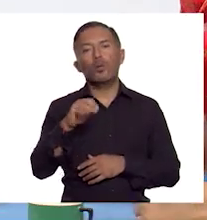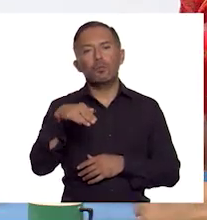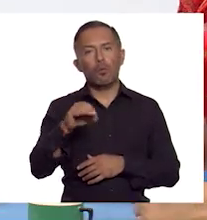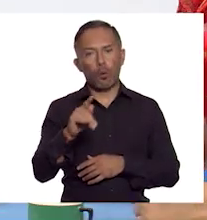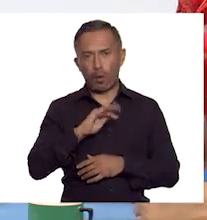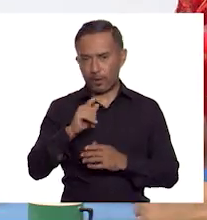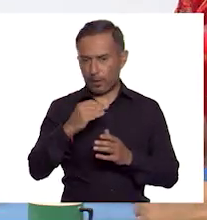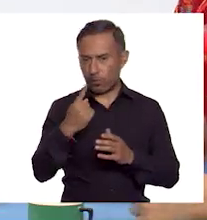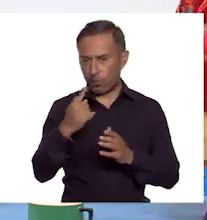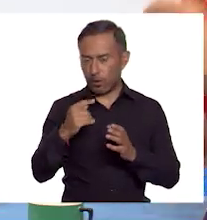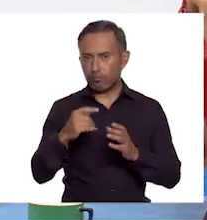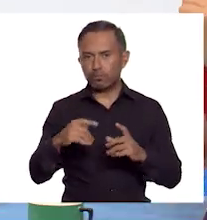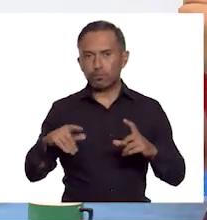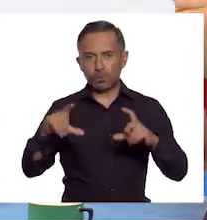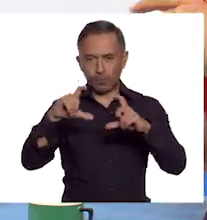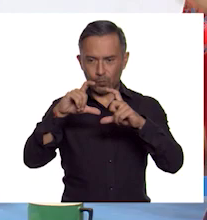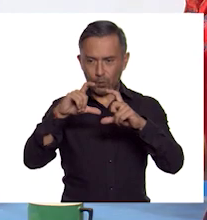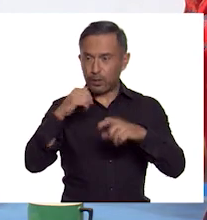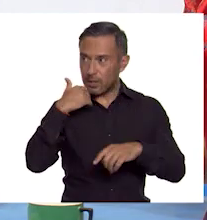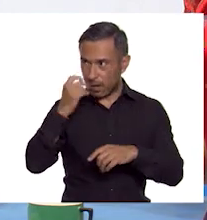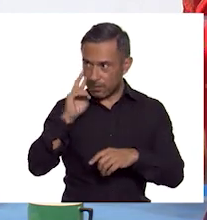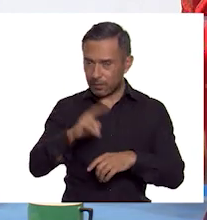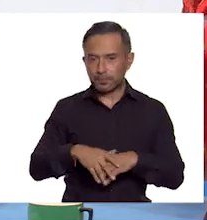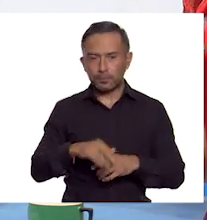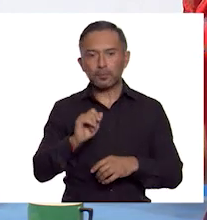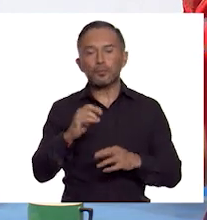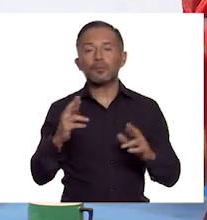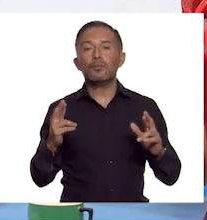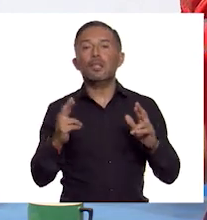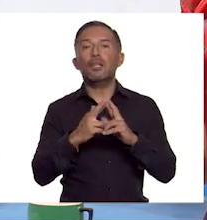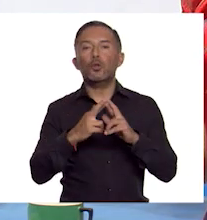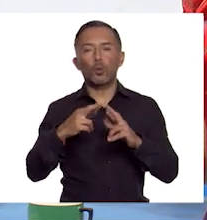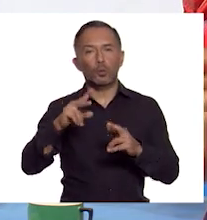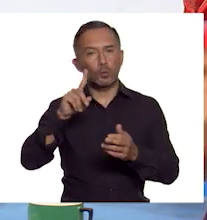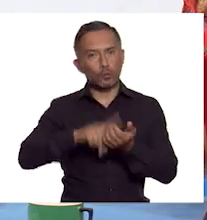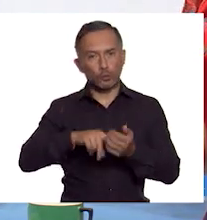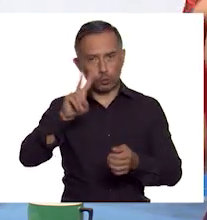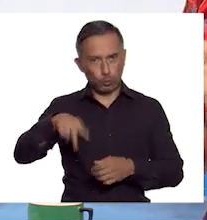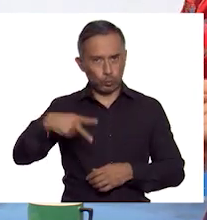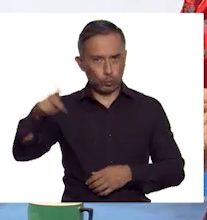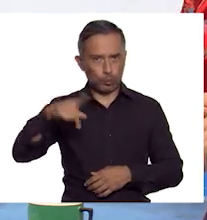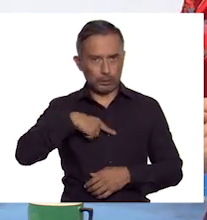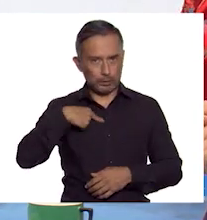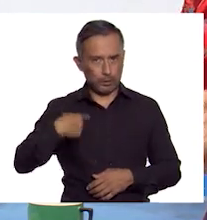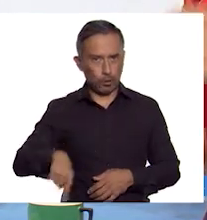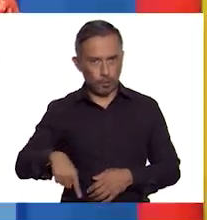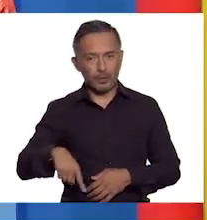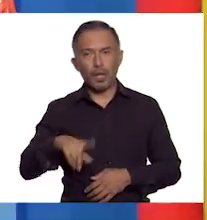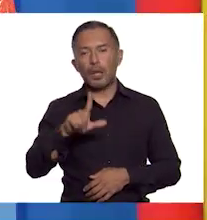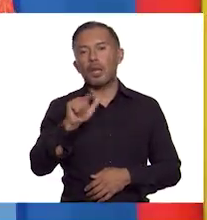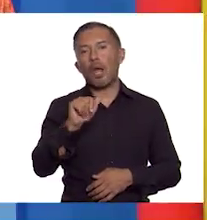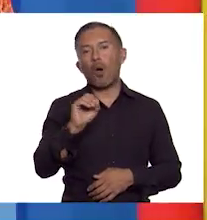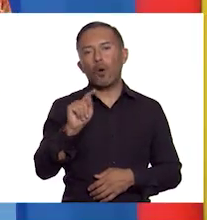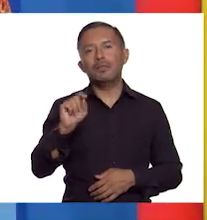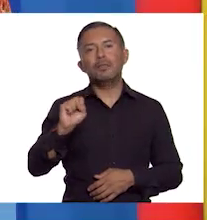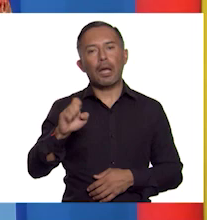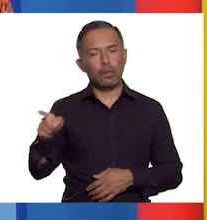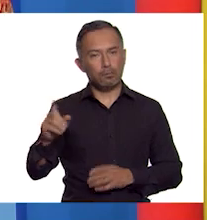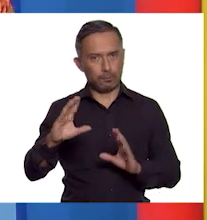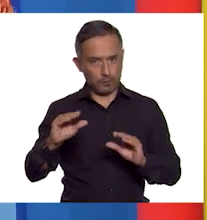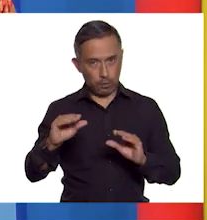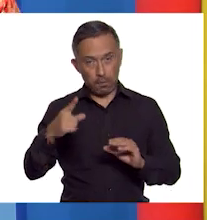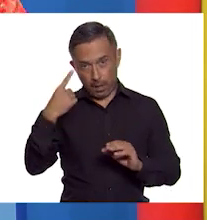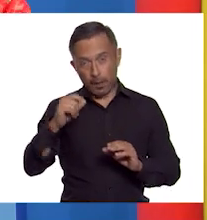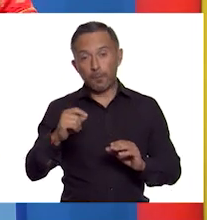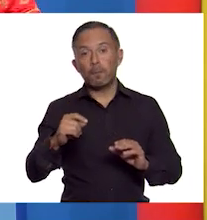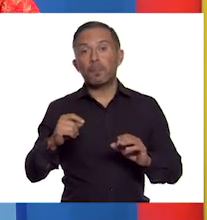¿Qué dice esta pestaña? Dice, es una religión de origen chino impulsada por la Otsé. Para practicar el taoísmo,